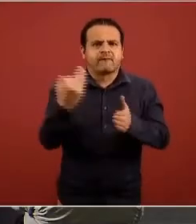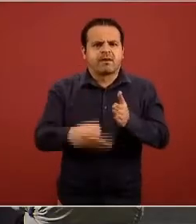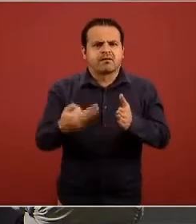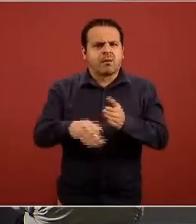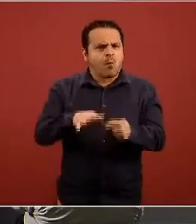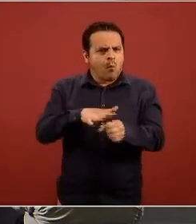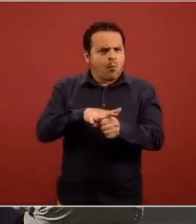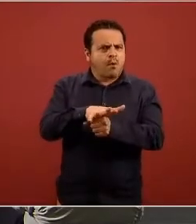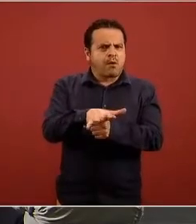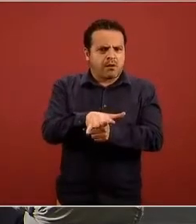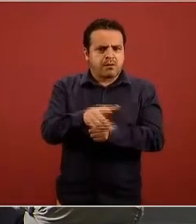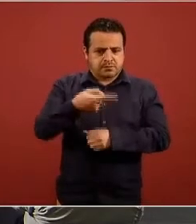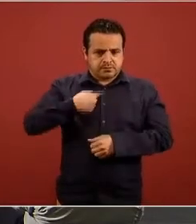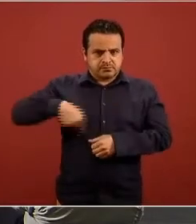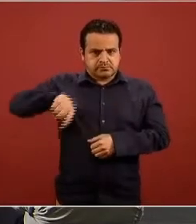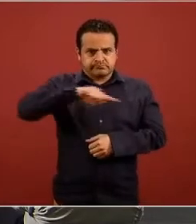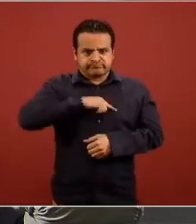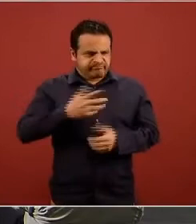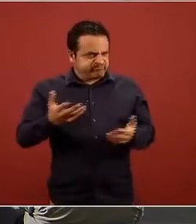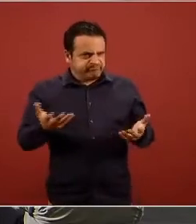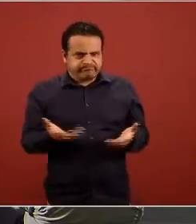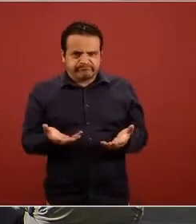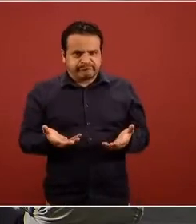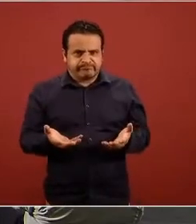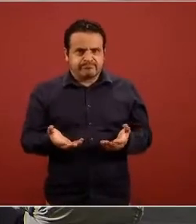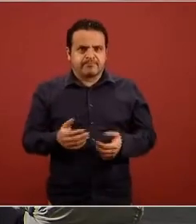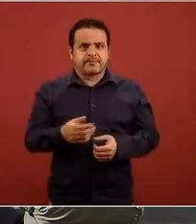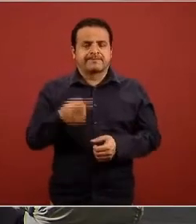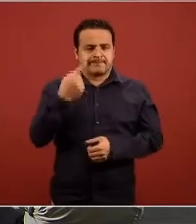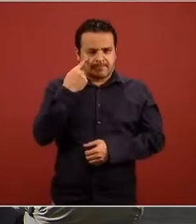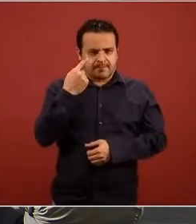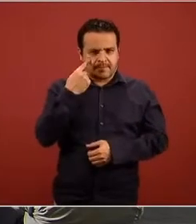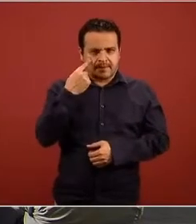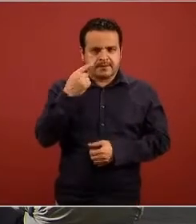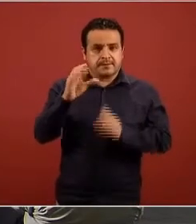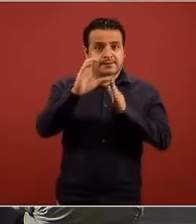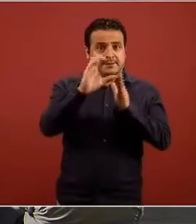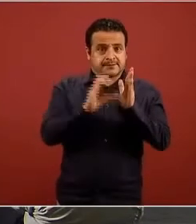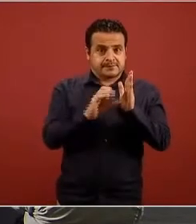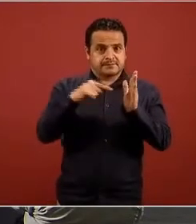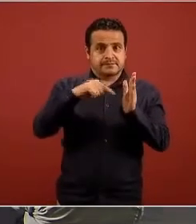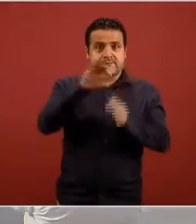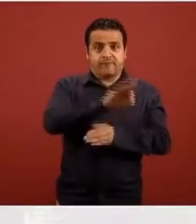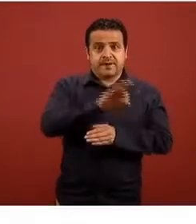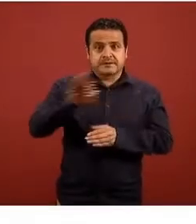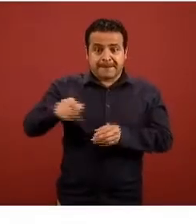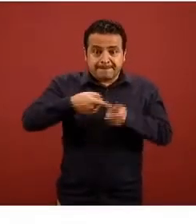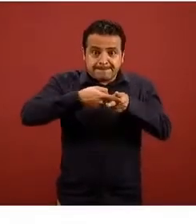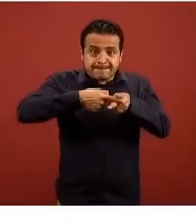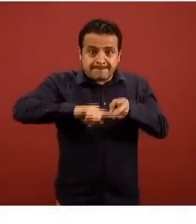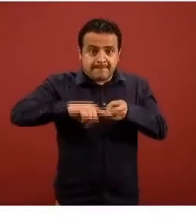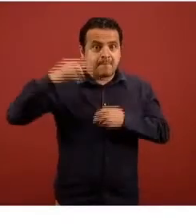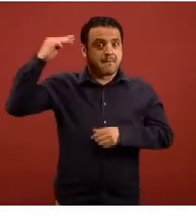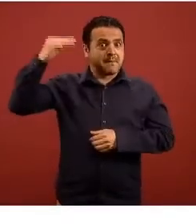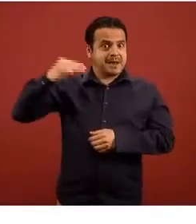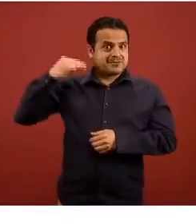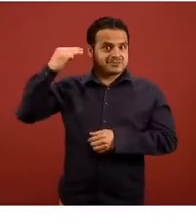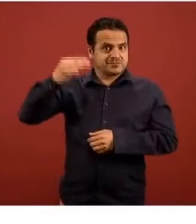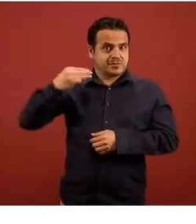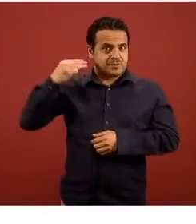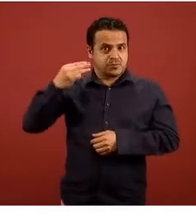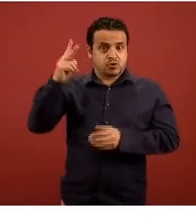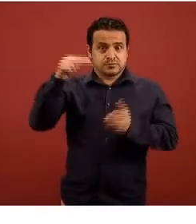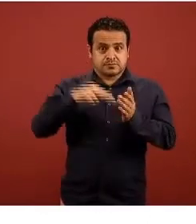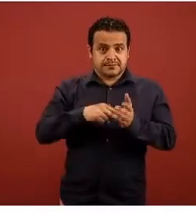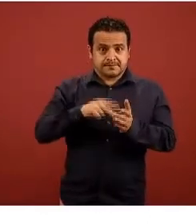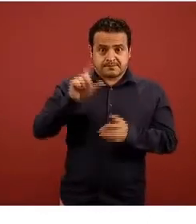entonces en el calendario lo que quiero que visualicen es marzo de dos mil veinte y algunas fechas relevantes para